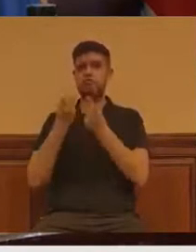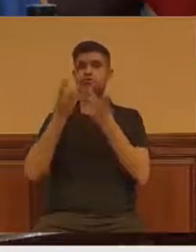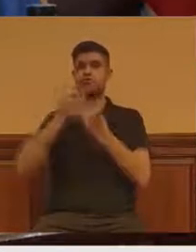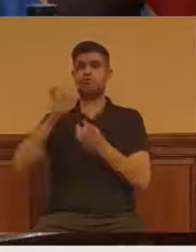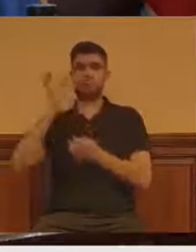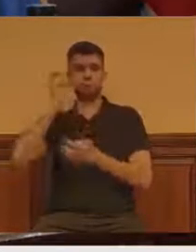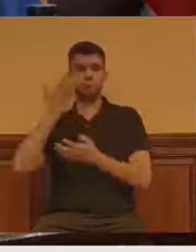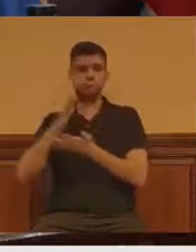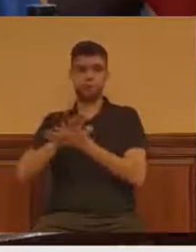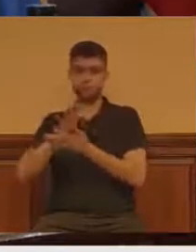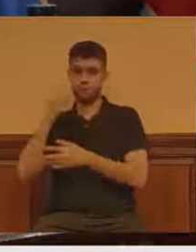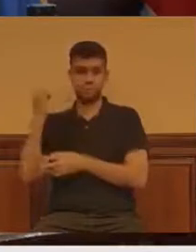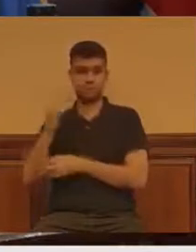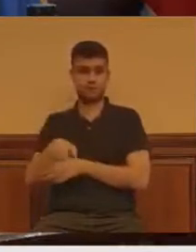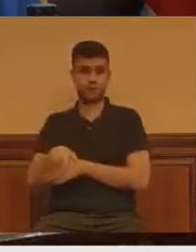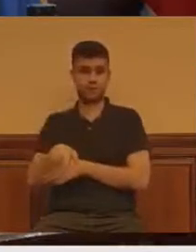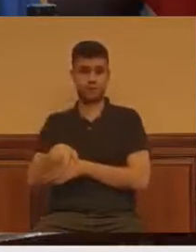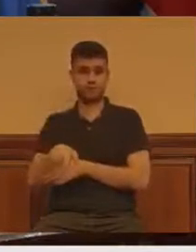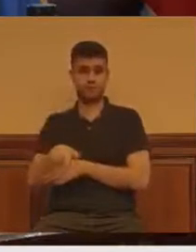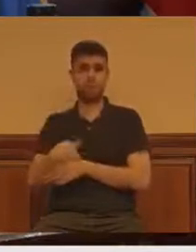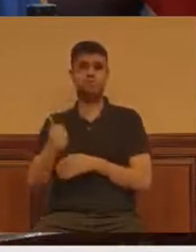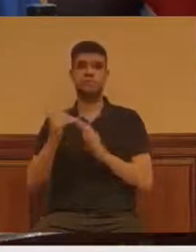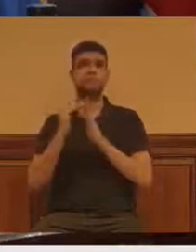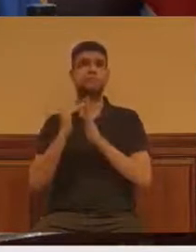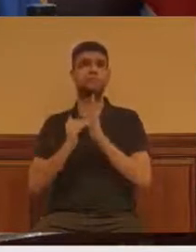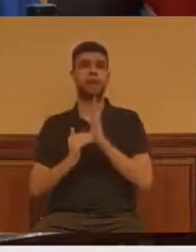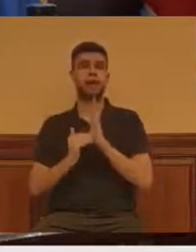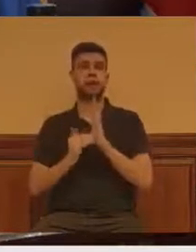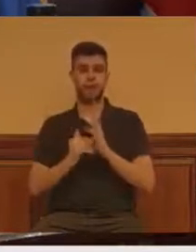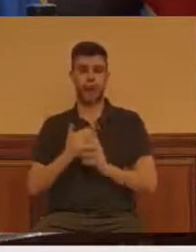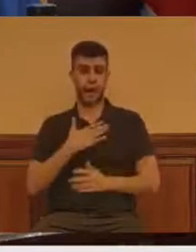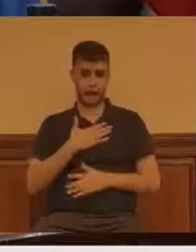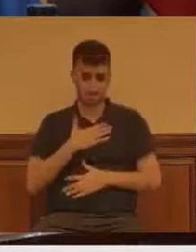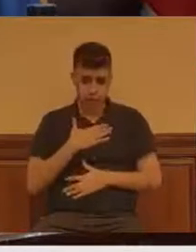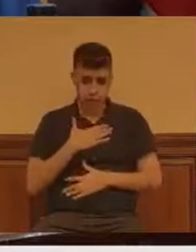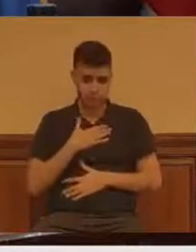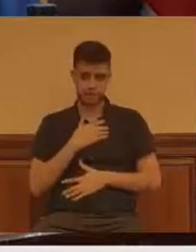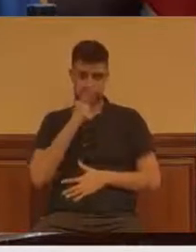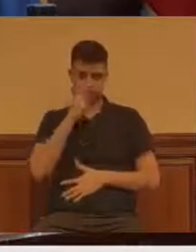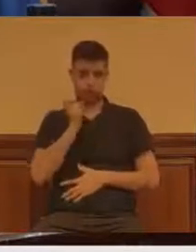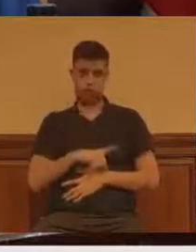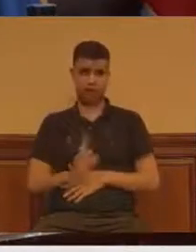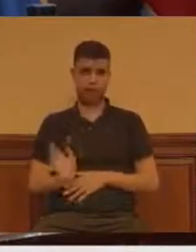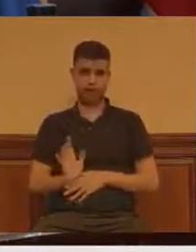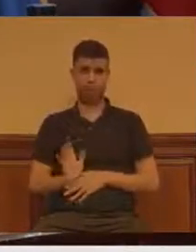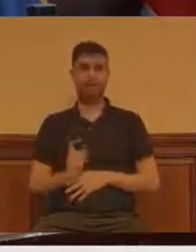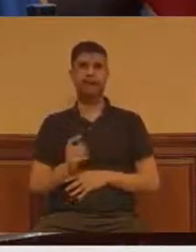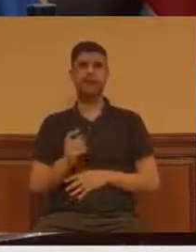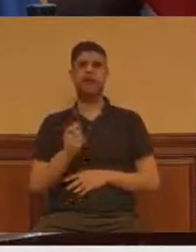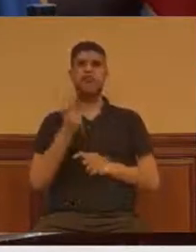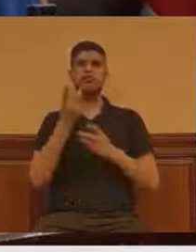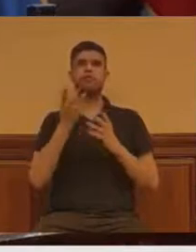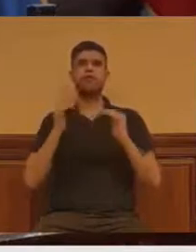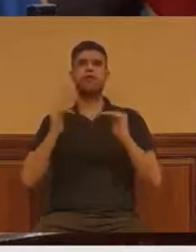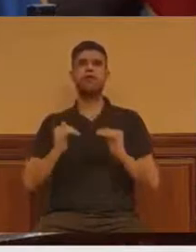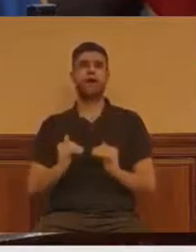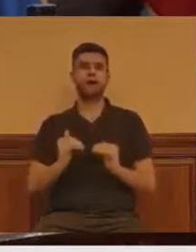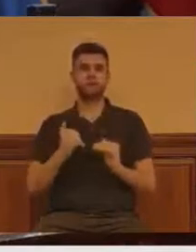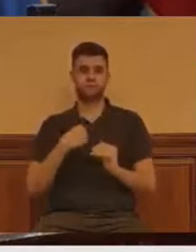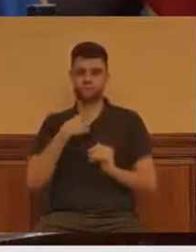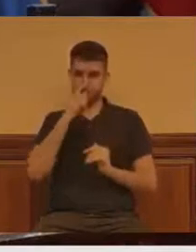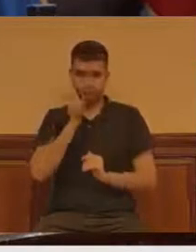Pero a mí no me vale. O sea, no me valen cifras bajas. Lo único que